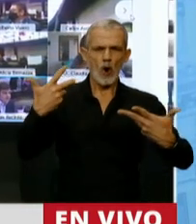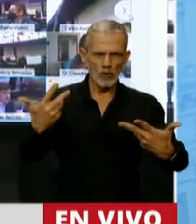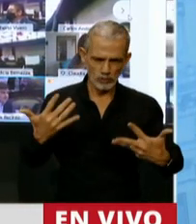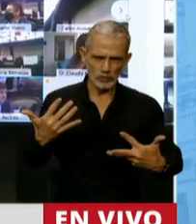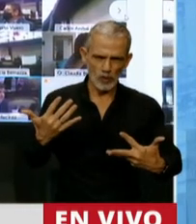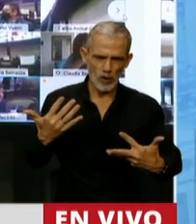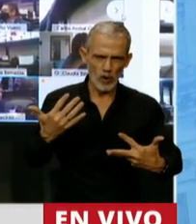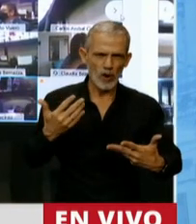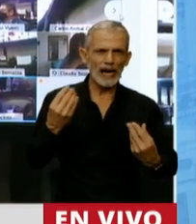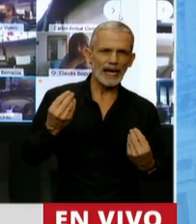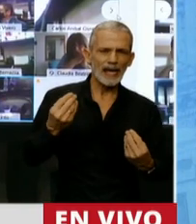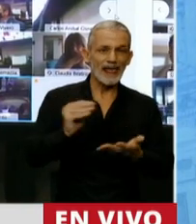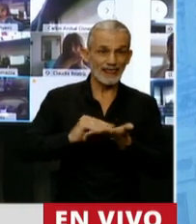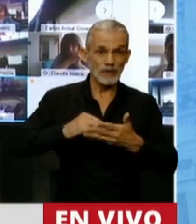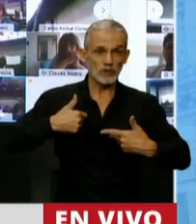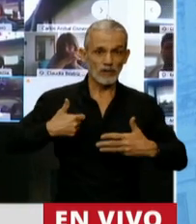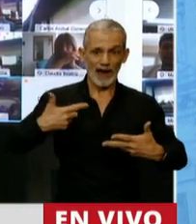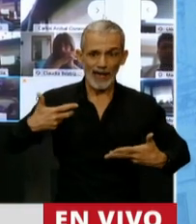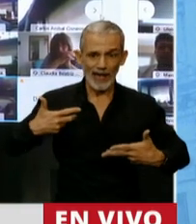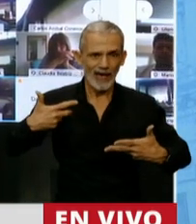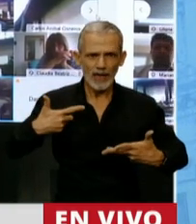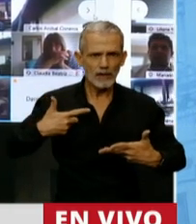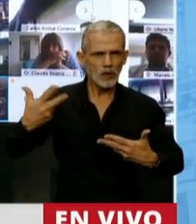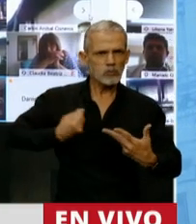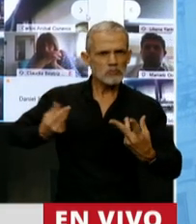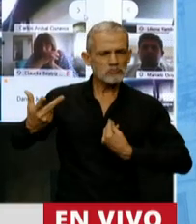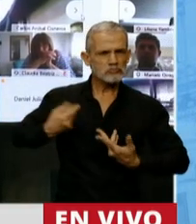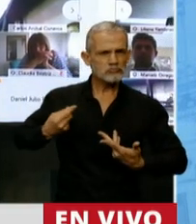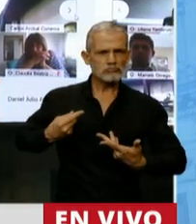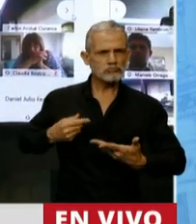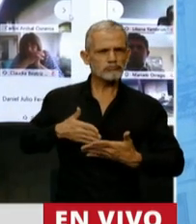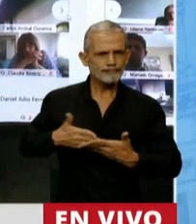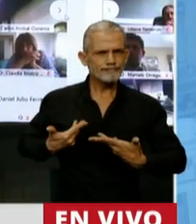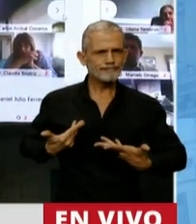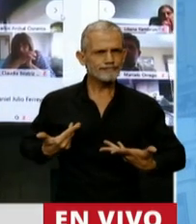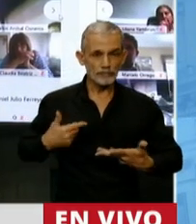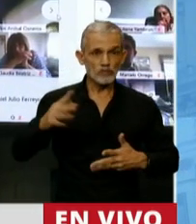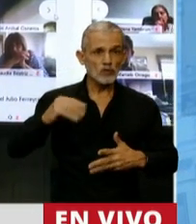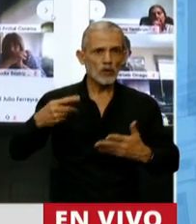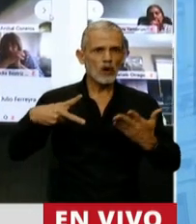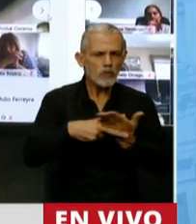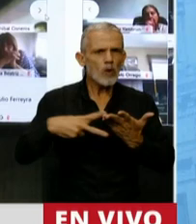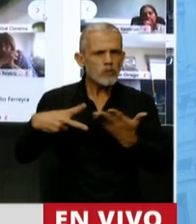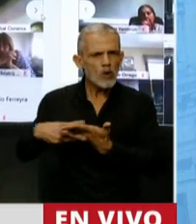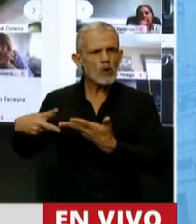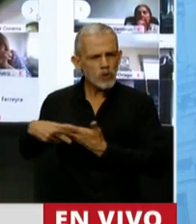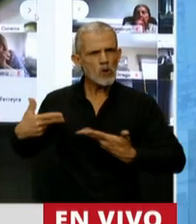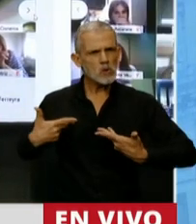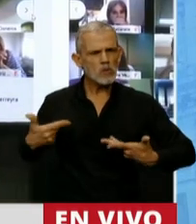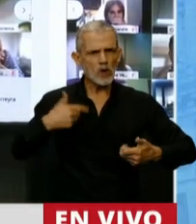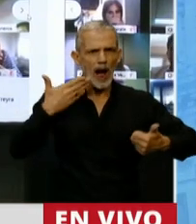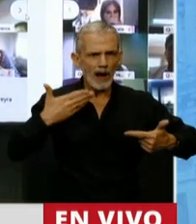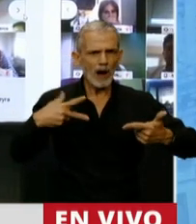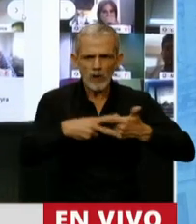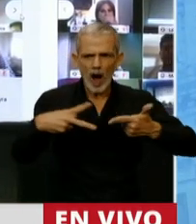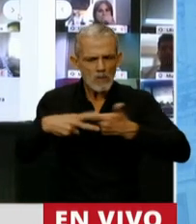que este diputado pudiera expresarse. Fui interrumpido en